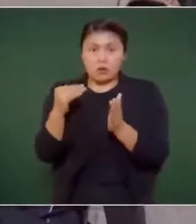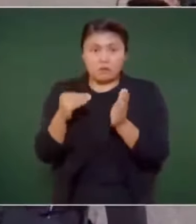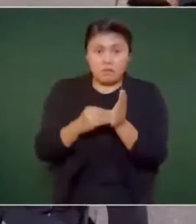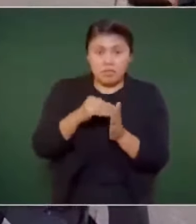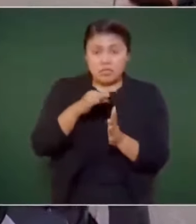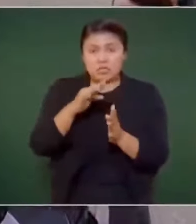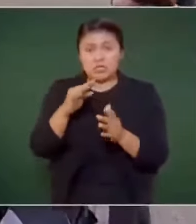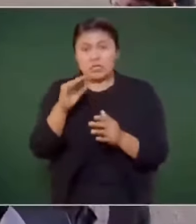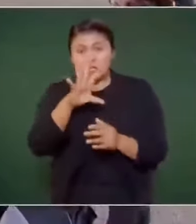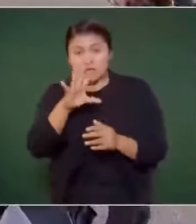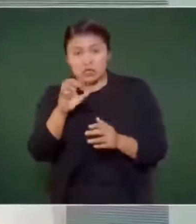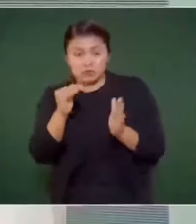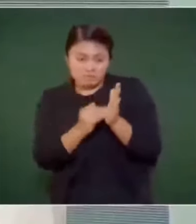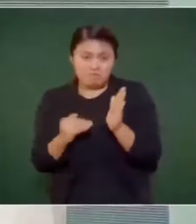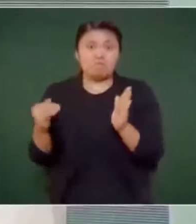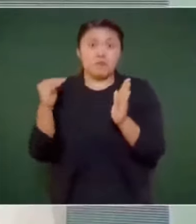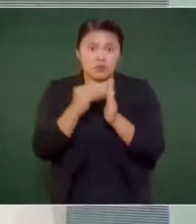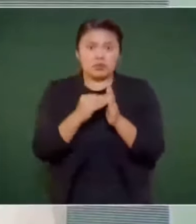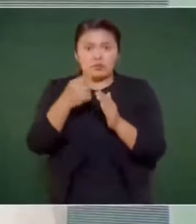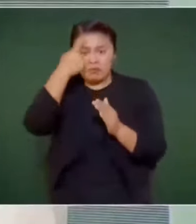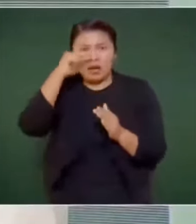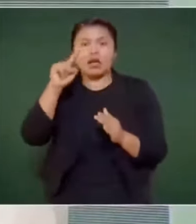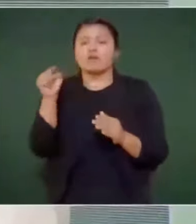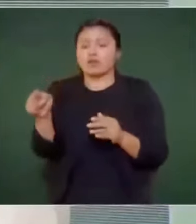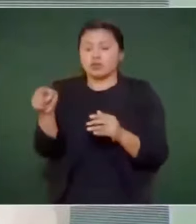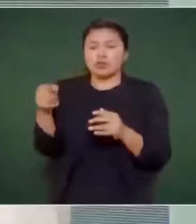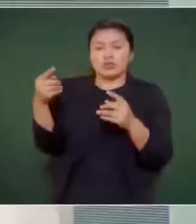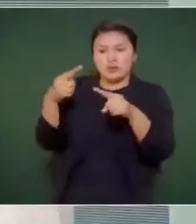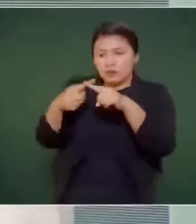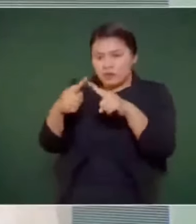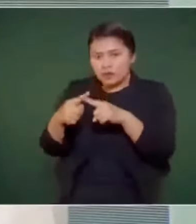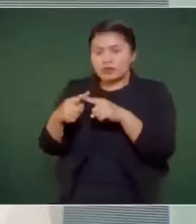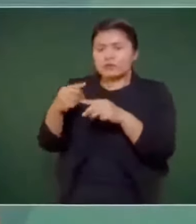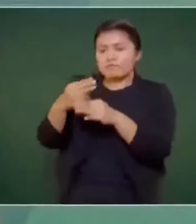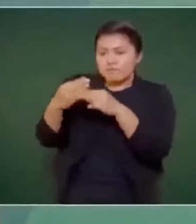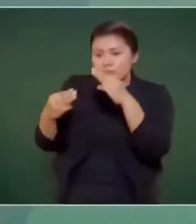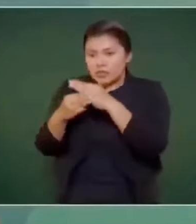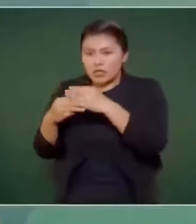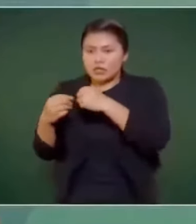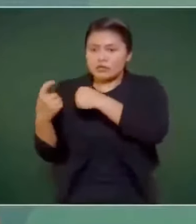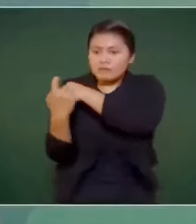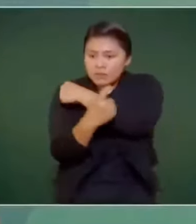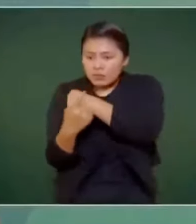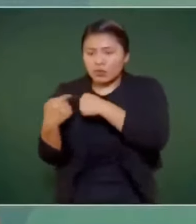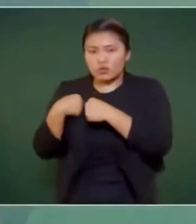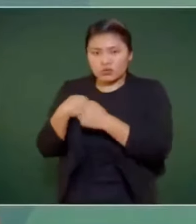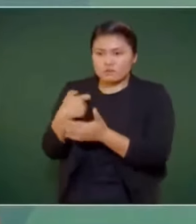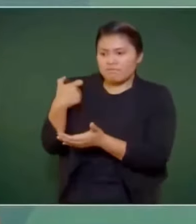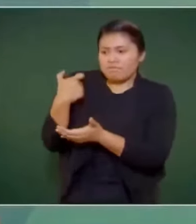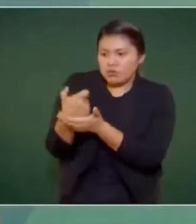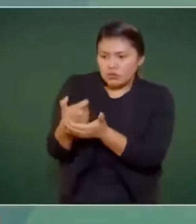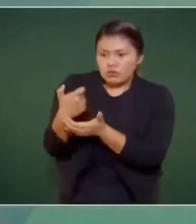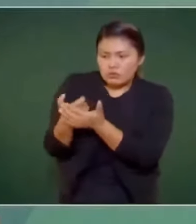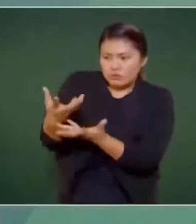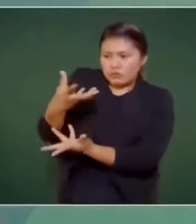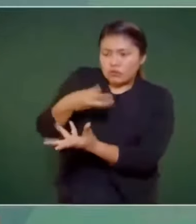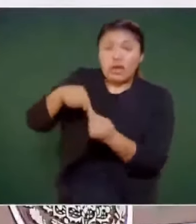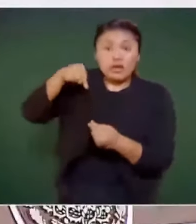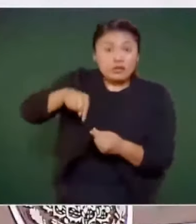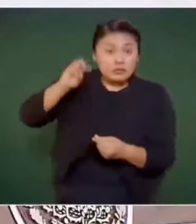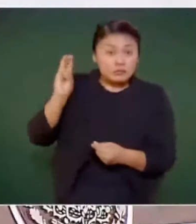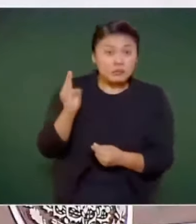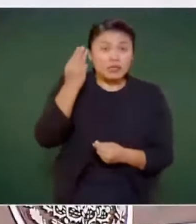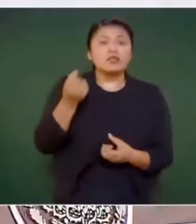modernización de equipos. O sea, si revisan lo que hemos invertido en Minatitlán, cuánto hemos